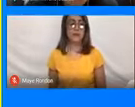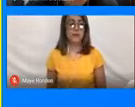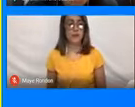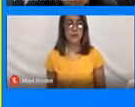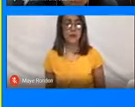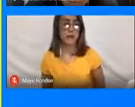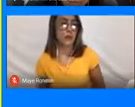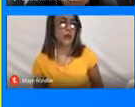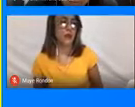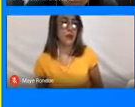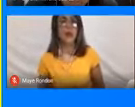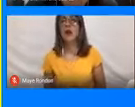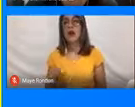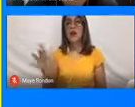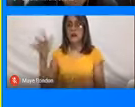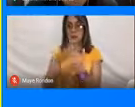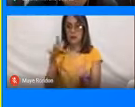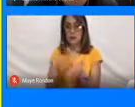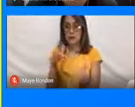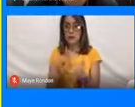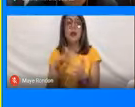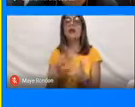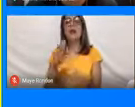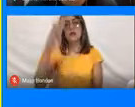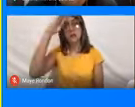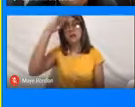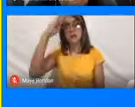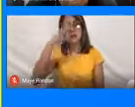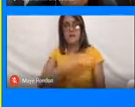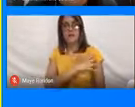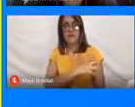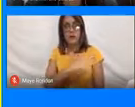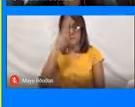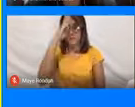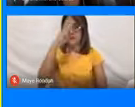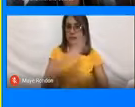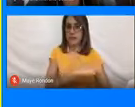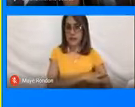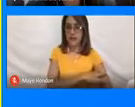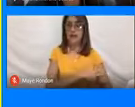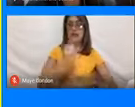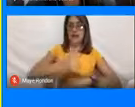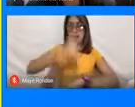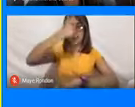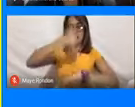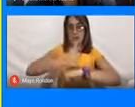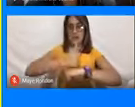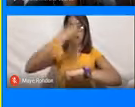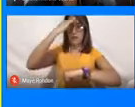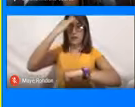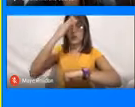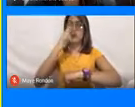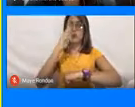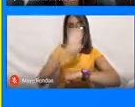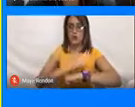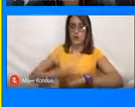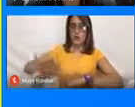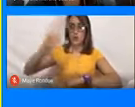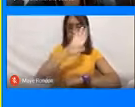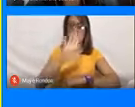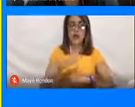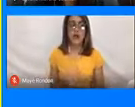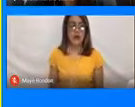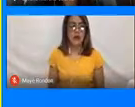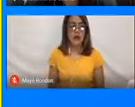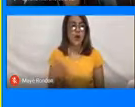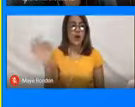Participará también el comandante de las fuerzas militares, el director de la Policía Nacional, o para el caso de